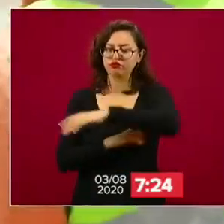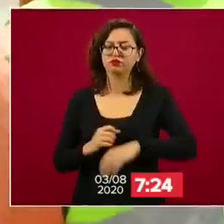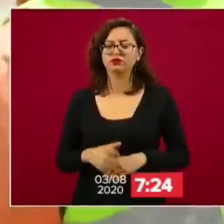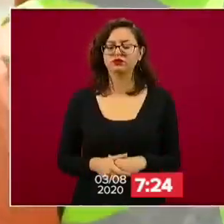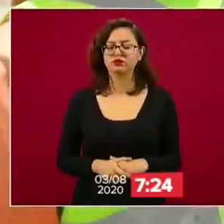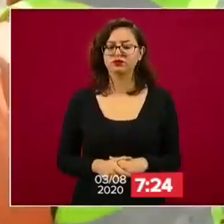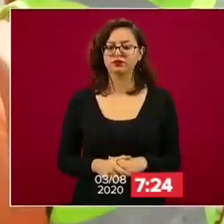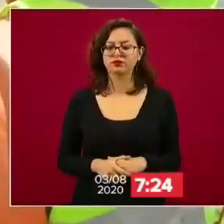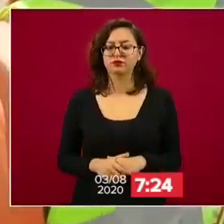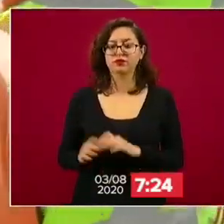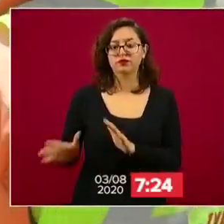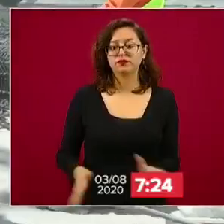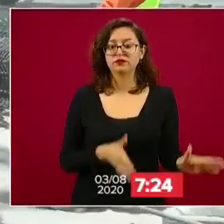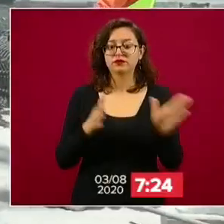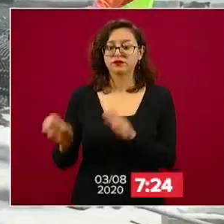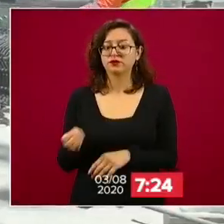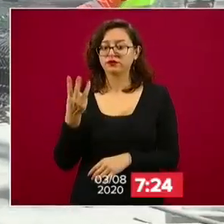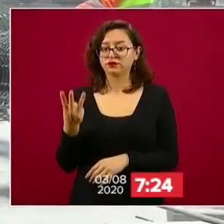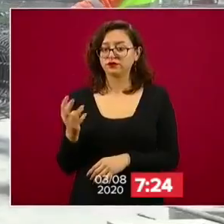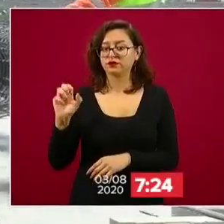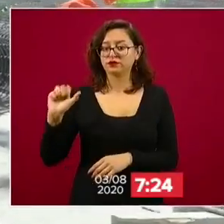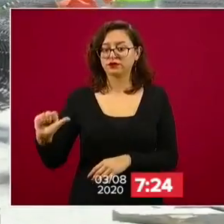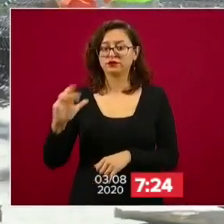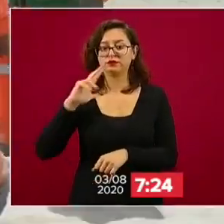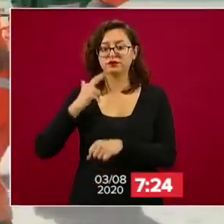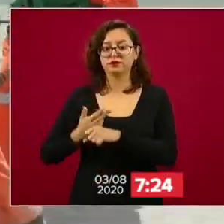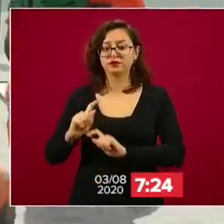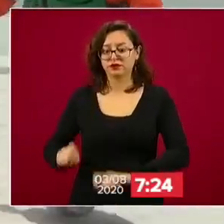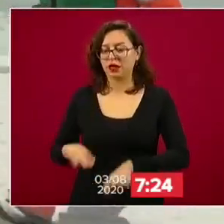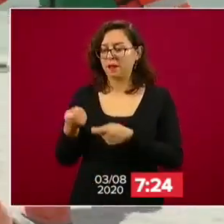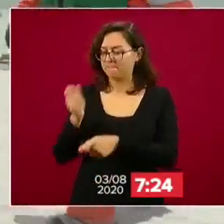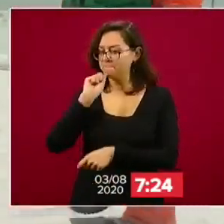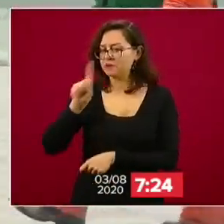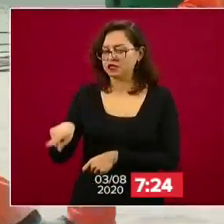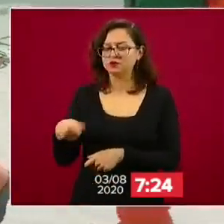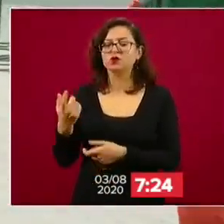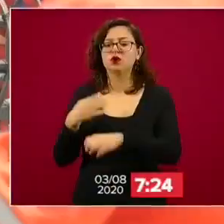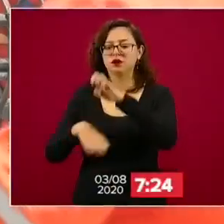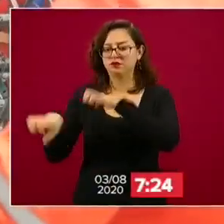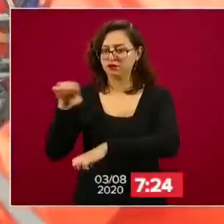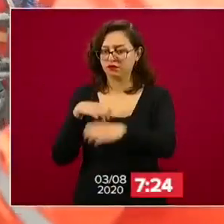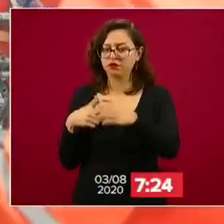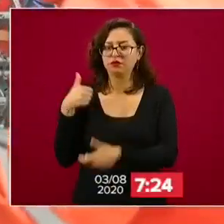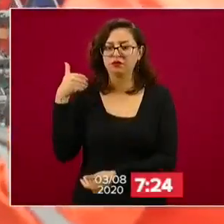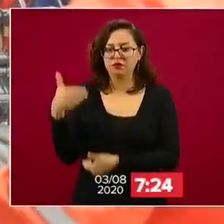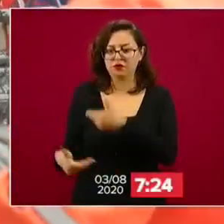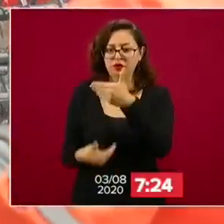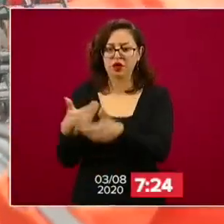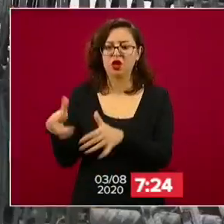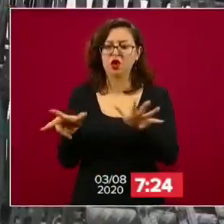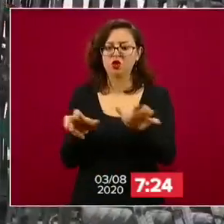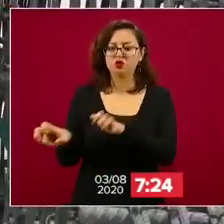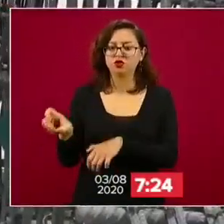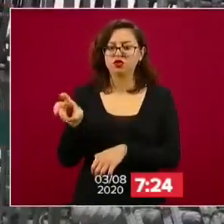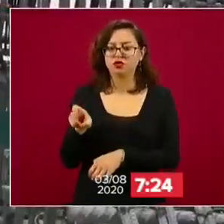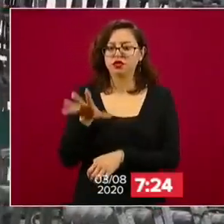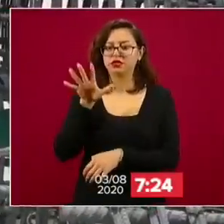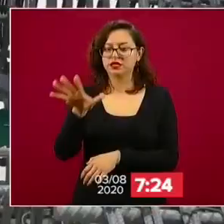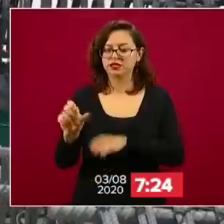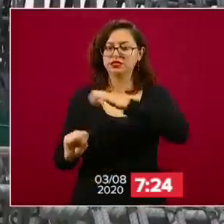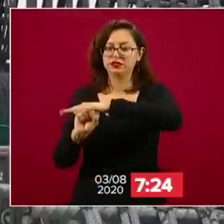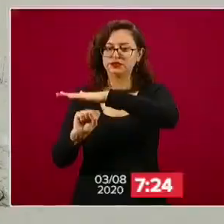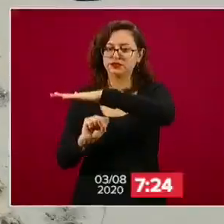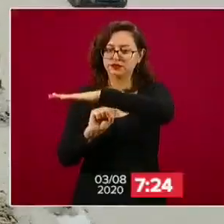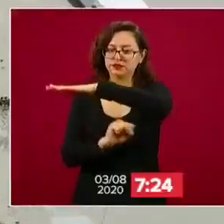En el paquete 3A, a cargo de la empresa Samsung, registran un avance de construcción de 835 pilas